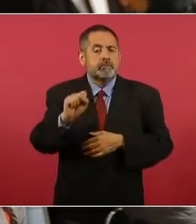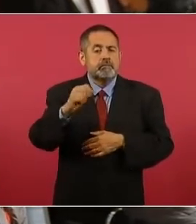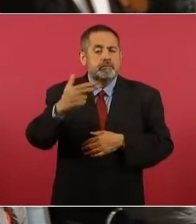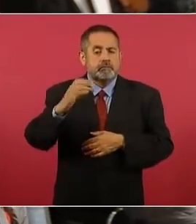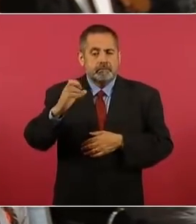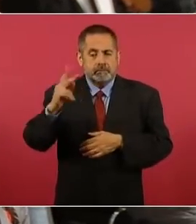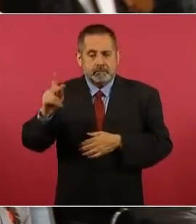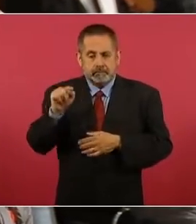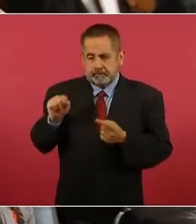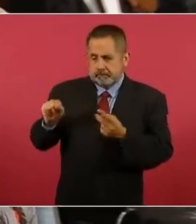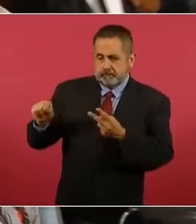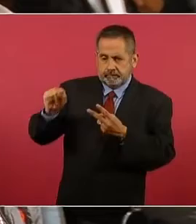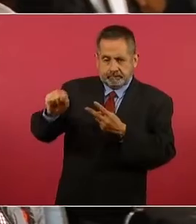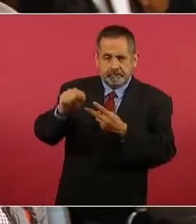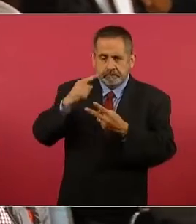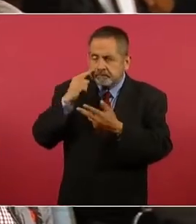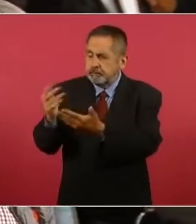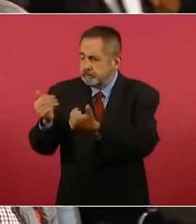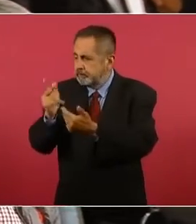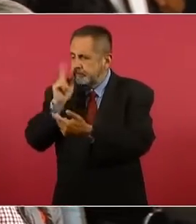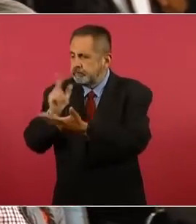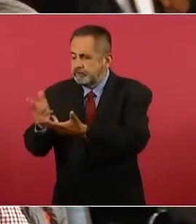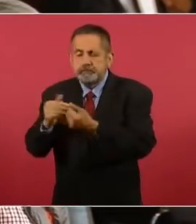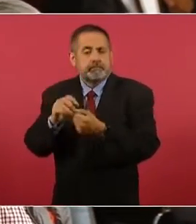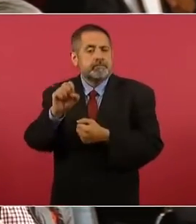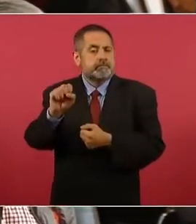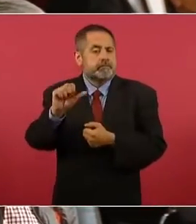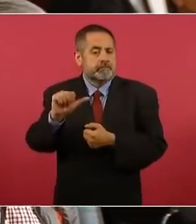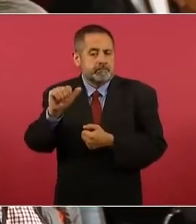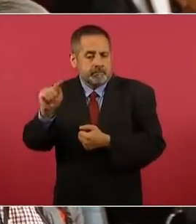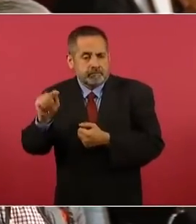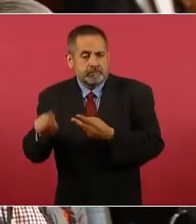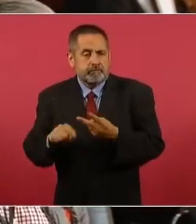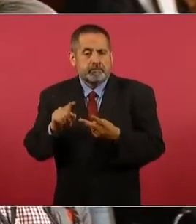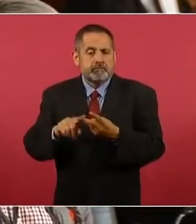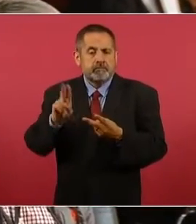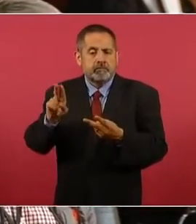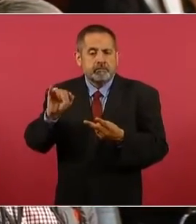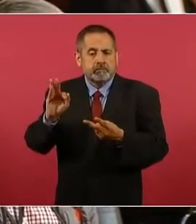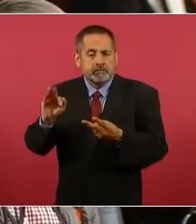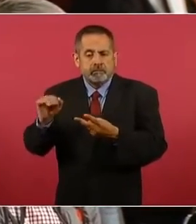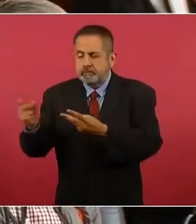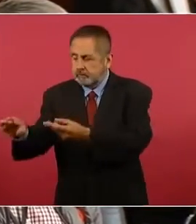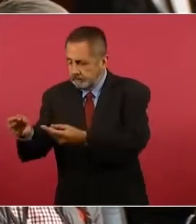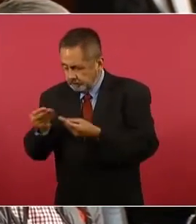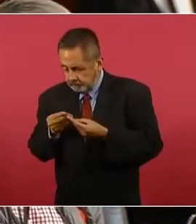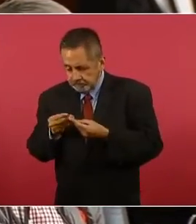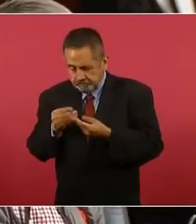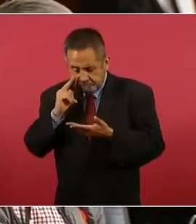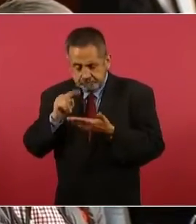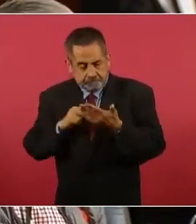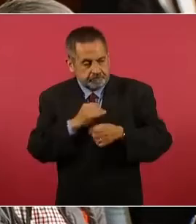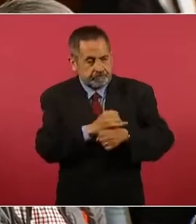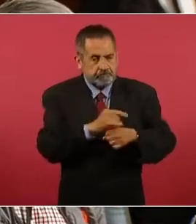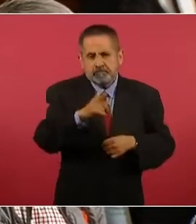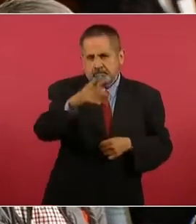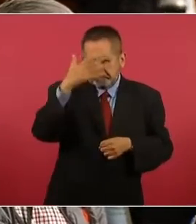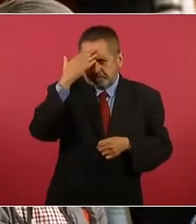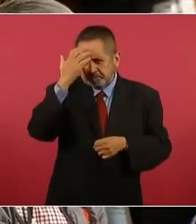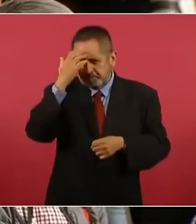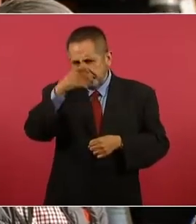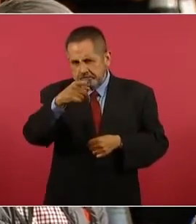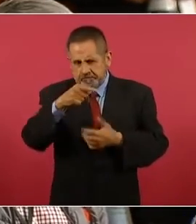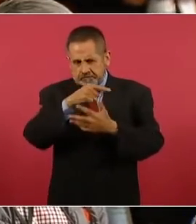múltiples dependencias, como el SAT y la Unidad de Inteligencia Financiera, preguntarle si usted ya tenía conocimiento de este caso,